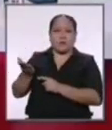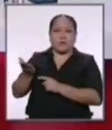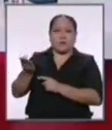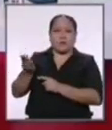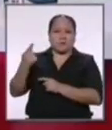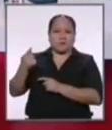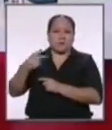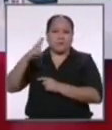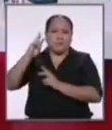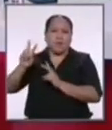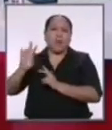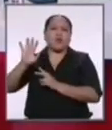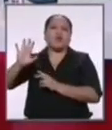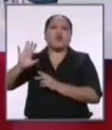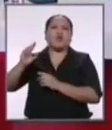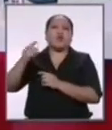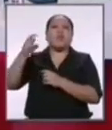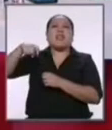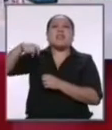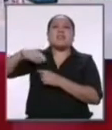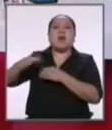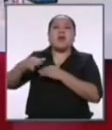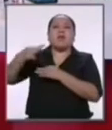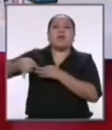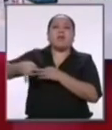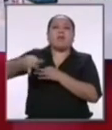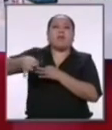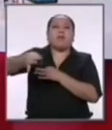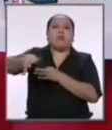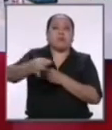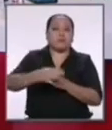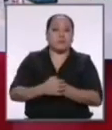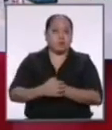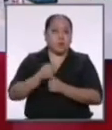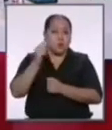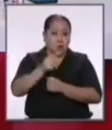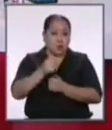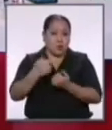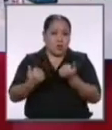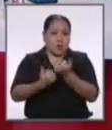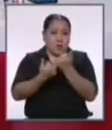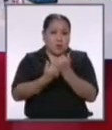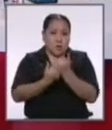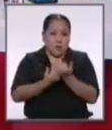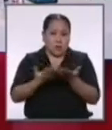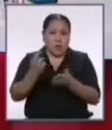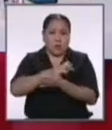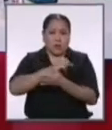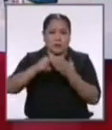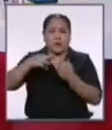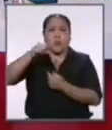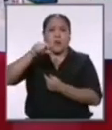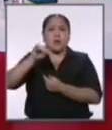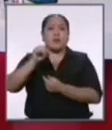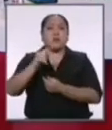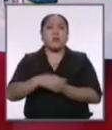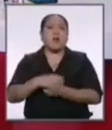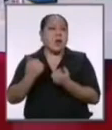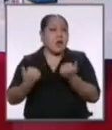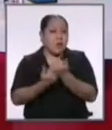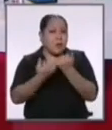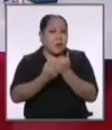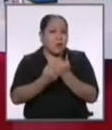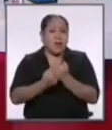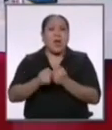situación postergada quisiéramos saber si usted apoya la carrera pública magisterial se apoya la meritocracia y en ese